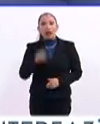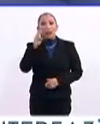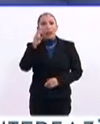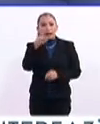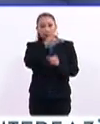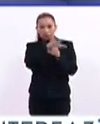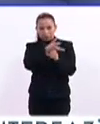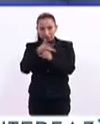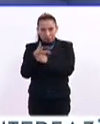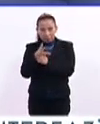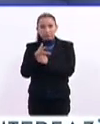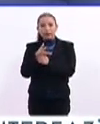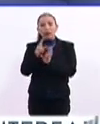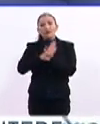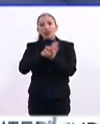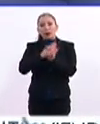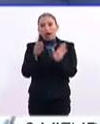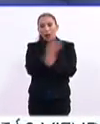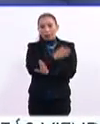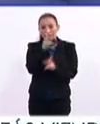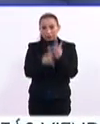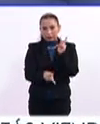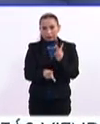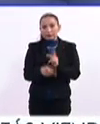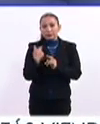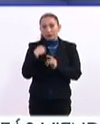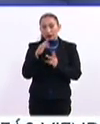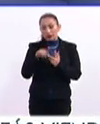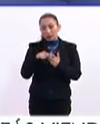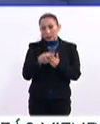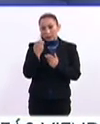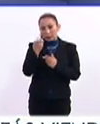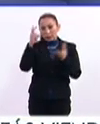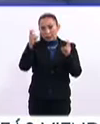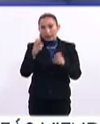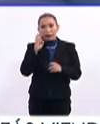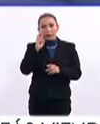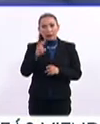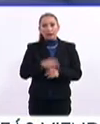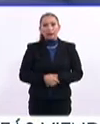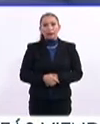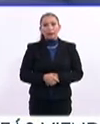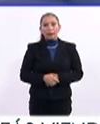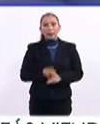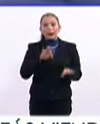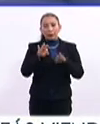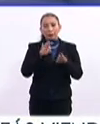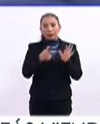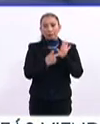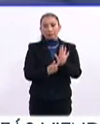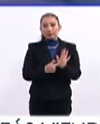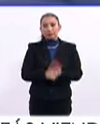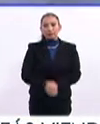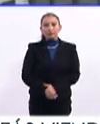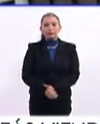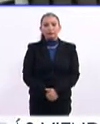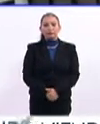la grabación para antes irnos al corte y regresar precisamente con este tema. Vamos a ver este trabajo que presentaste.